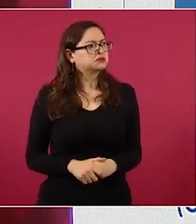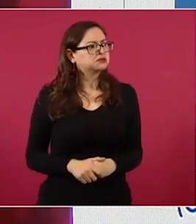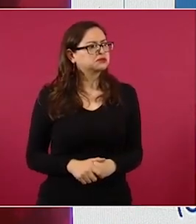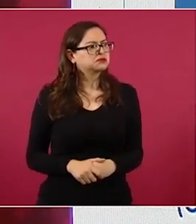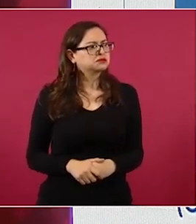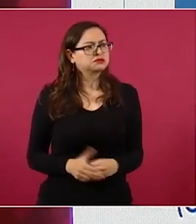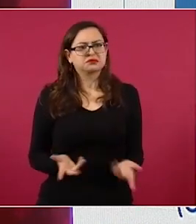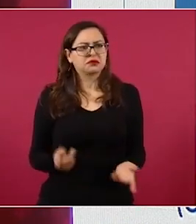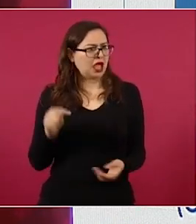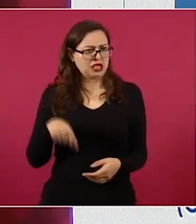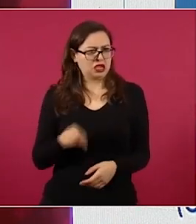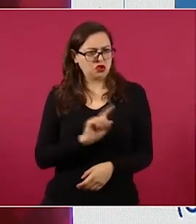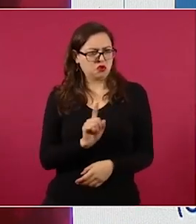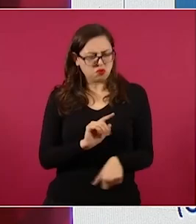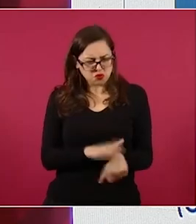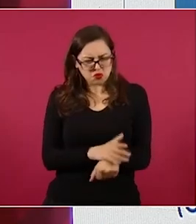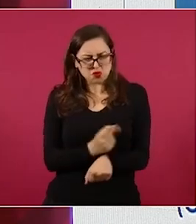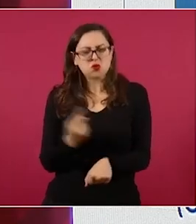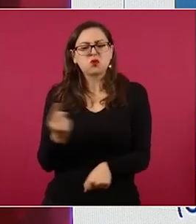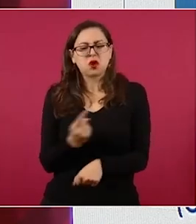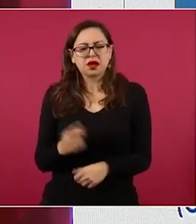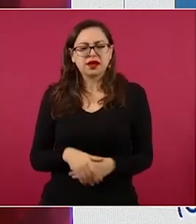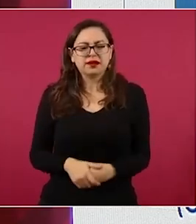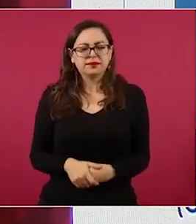ganado en pie,